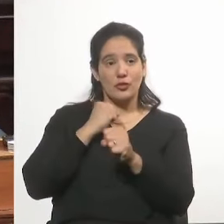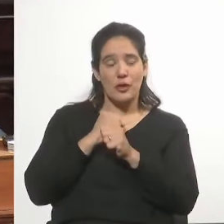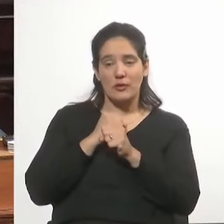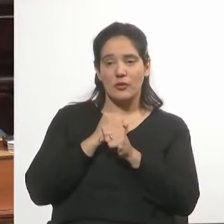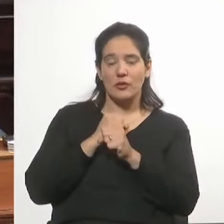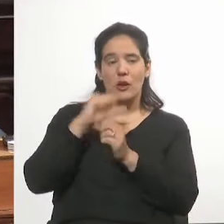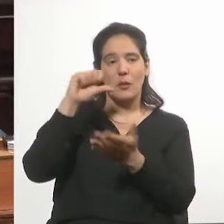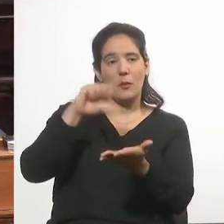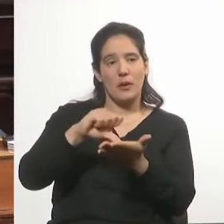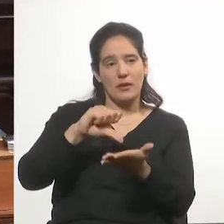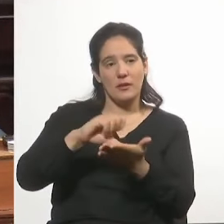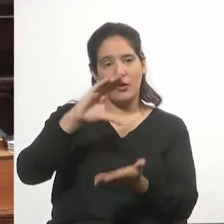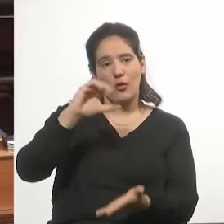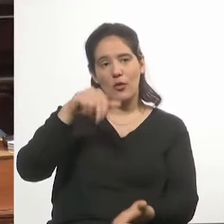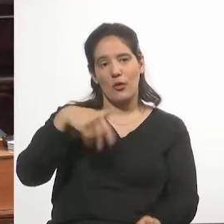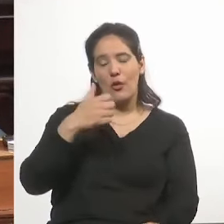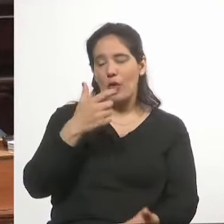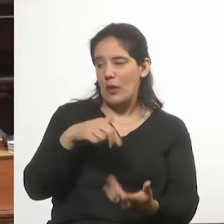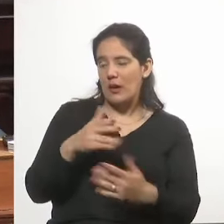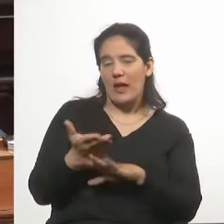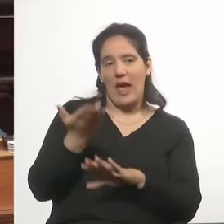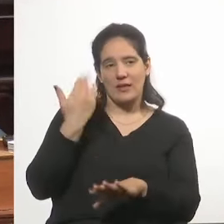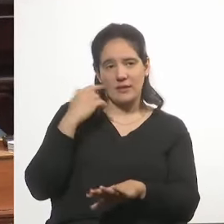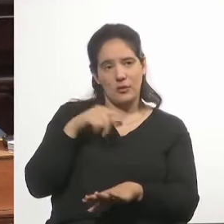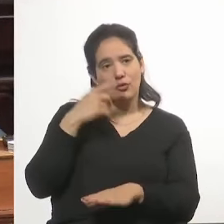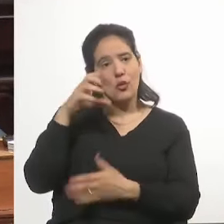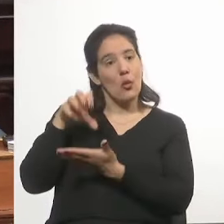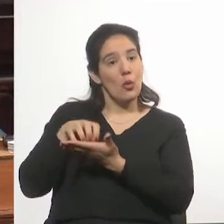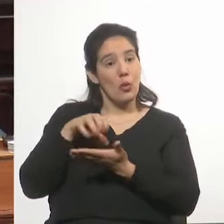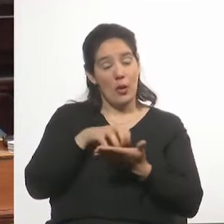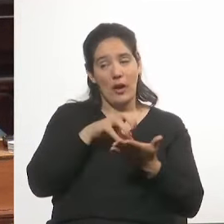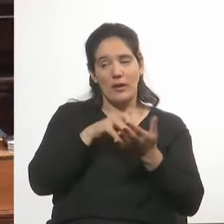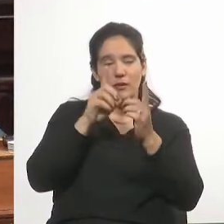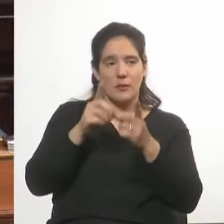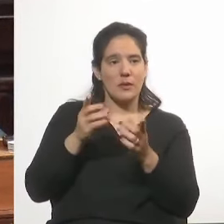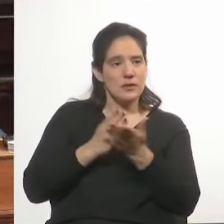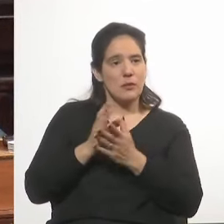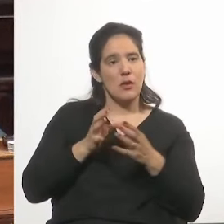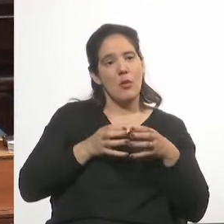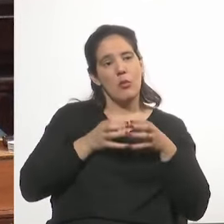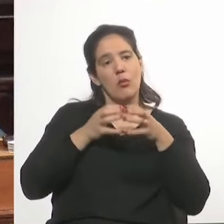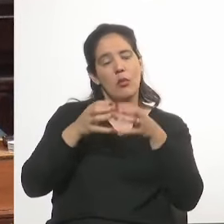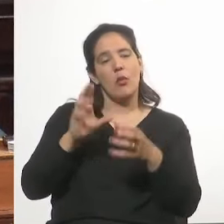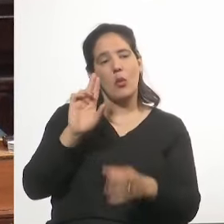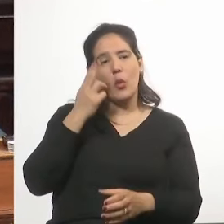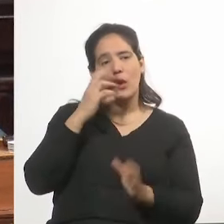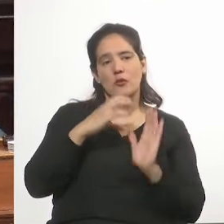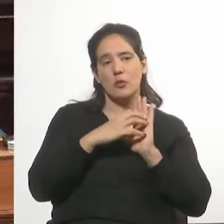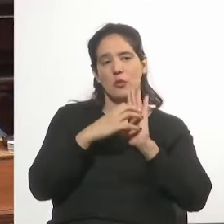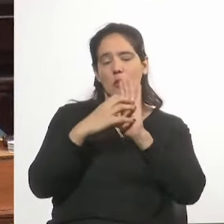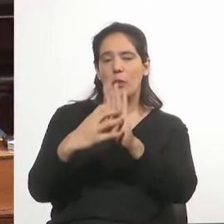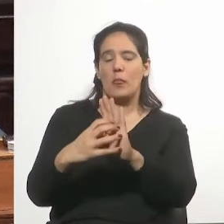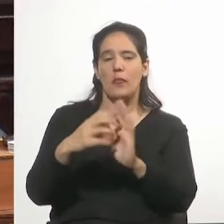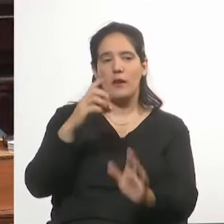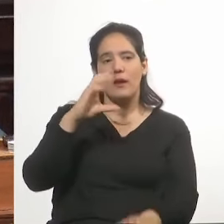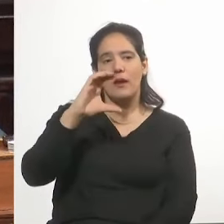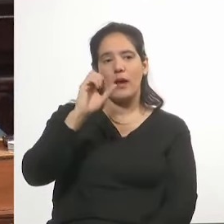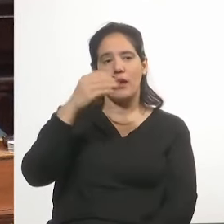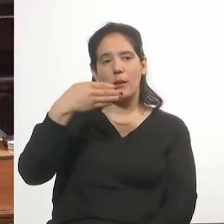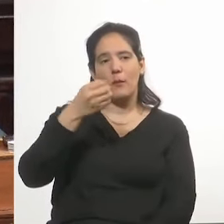el Congo, como ocurrió antes en otros lugares donde hubo contingentes uruguayos, Camboya,